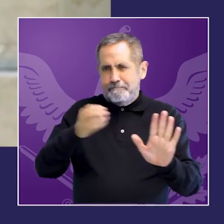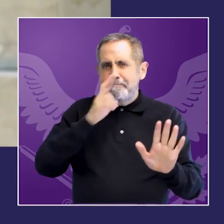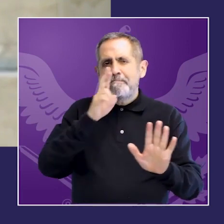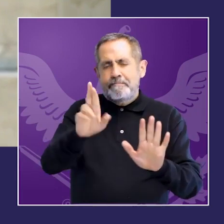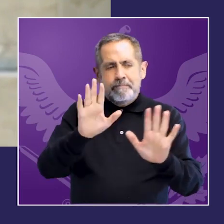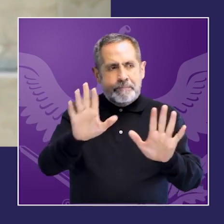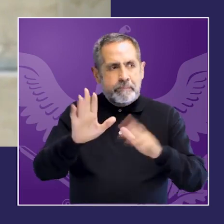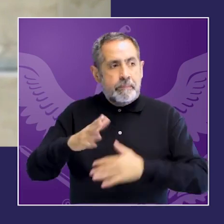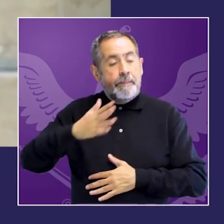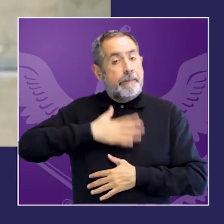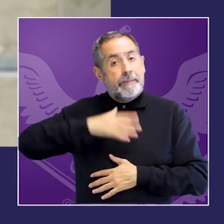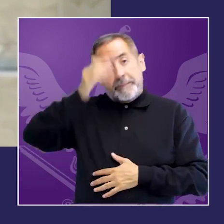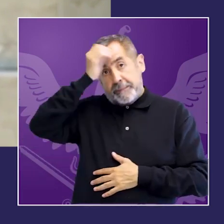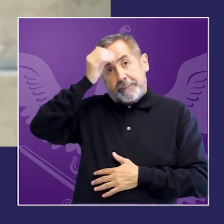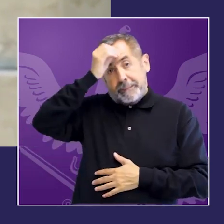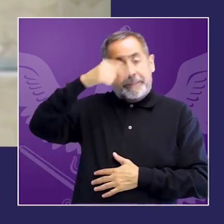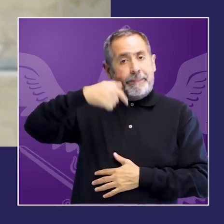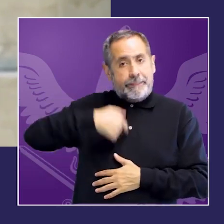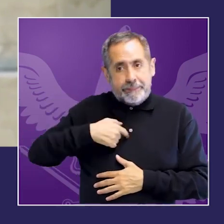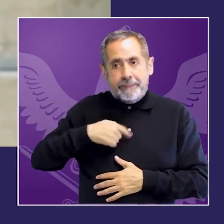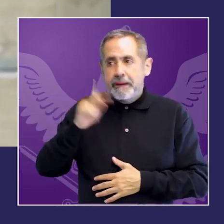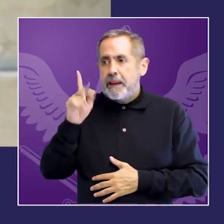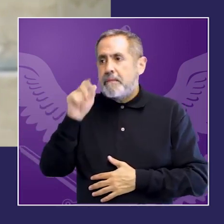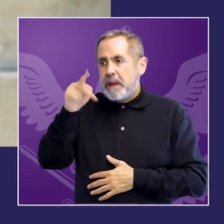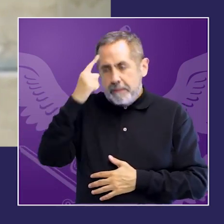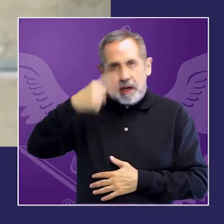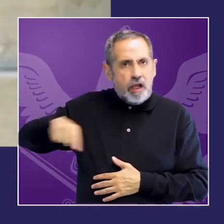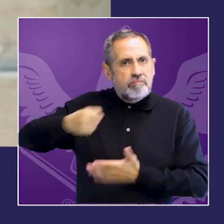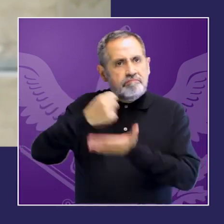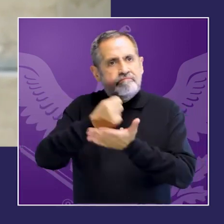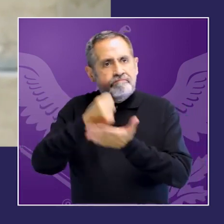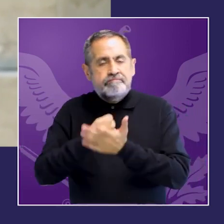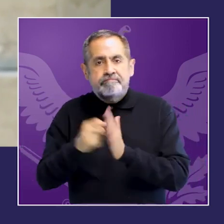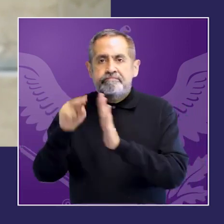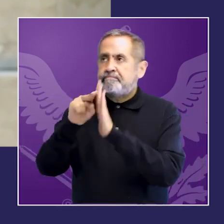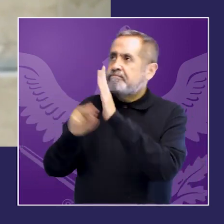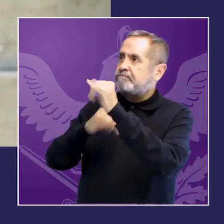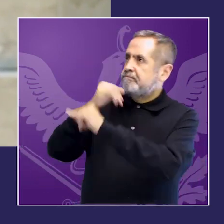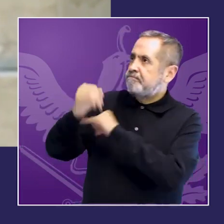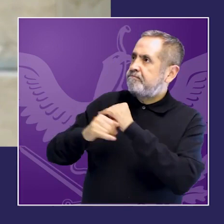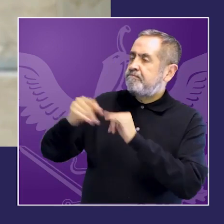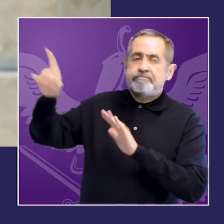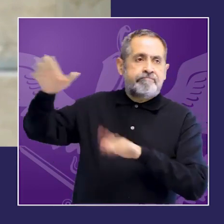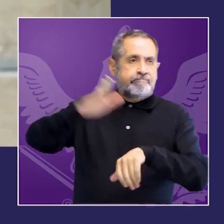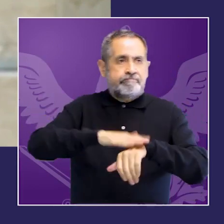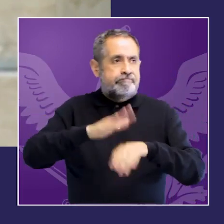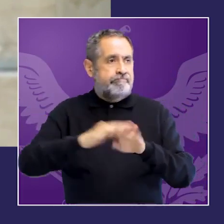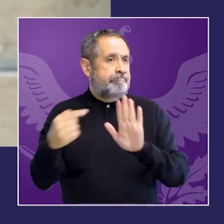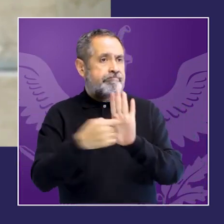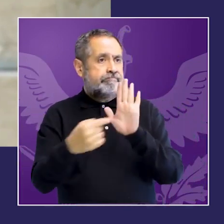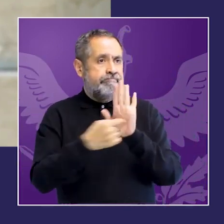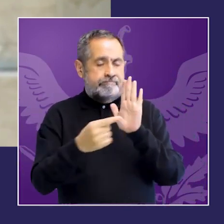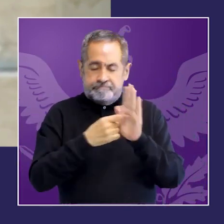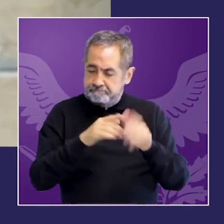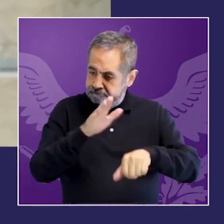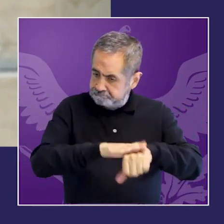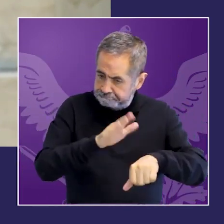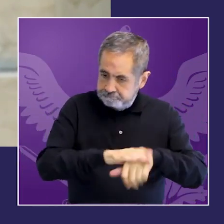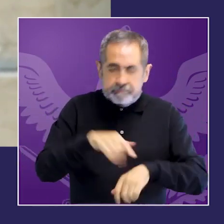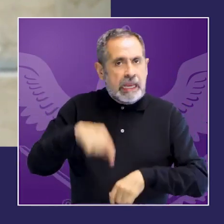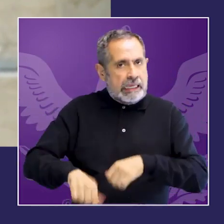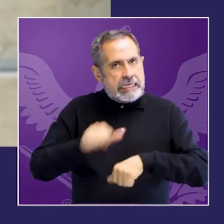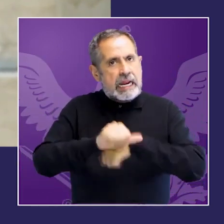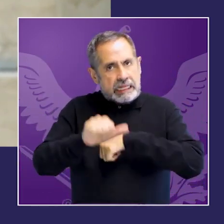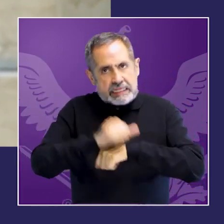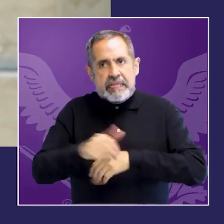en mi opinión es parte de la de estrategias de exigibilidad de las normas que tenemos que ejercitar en Argentina en general